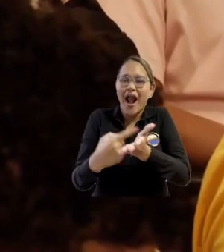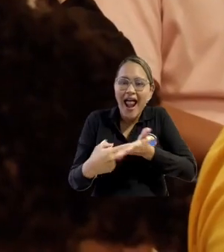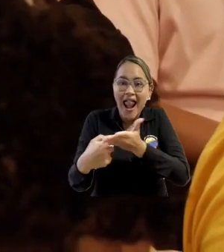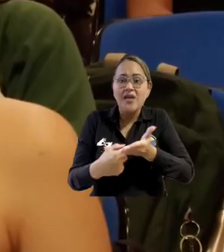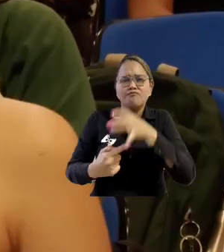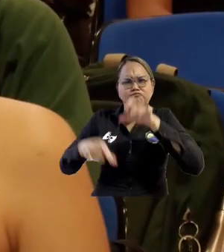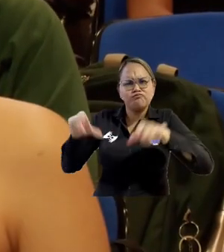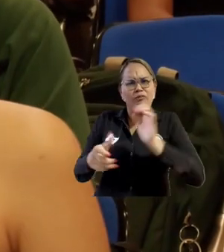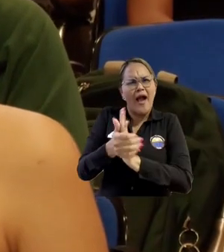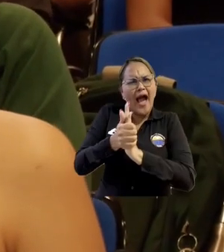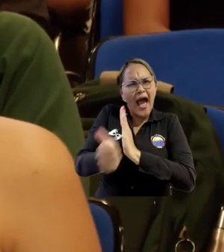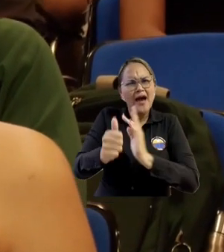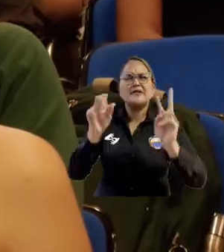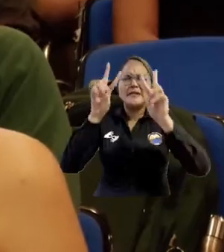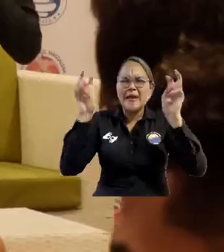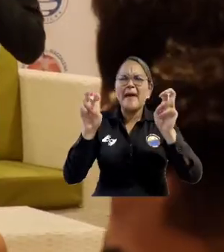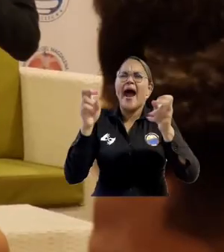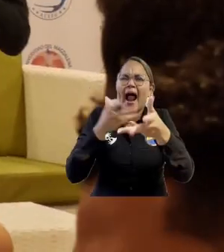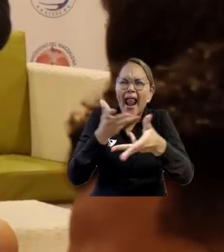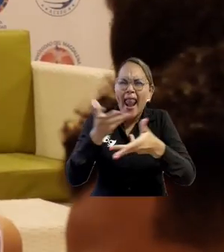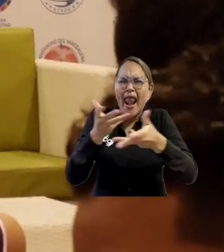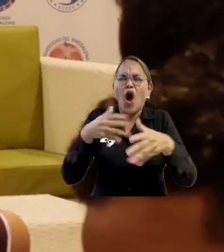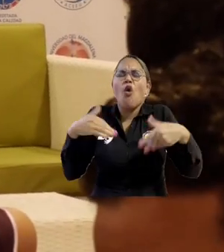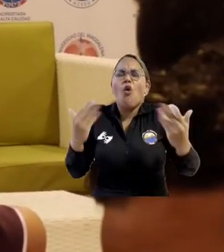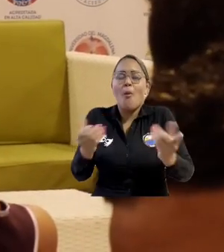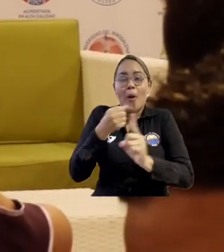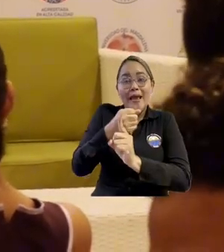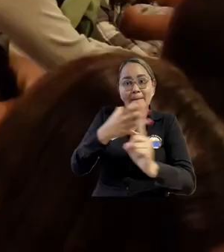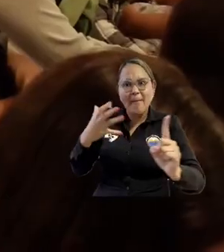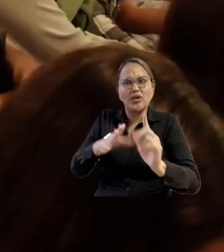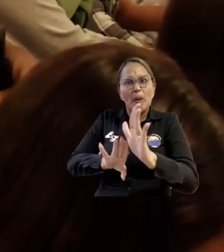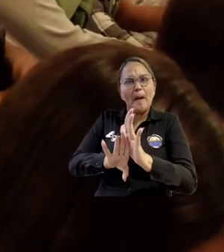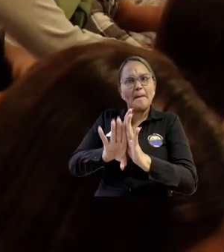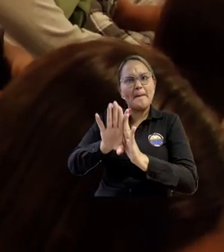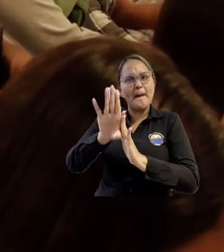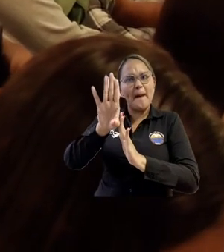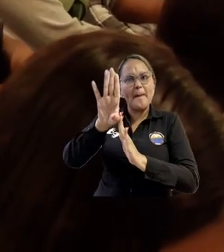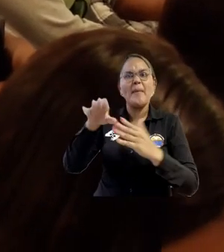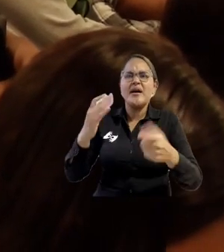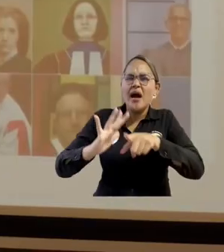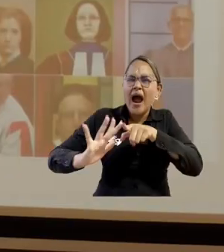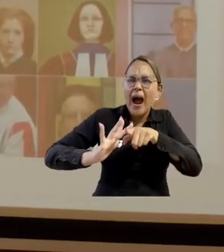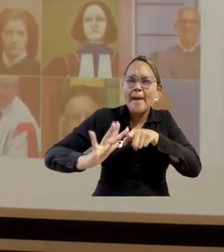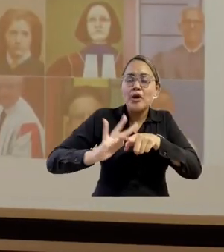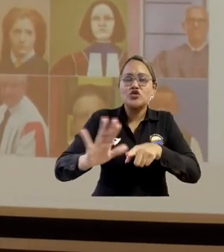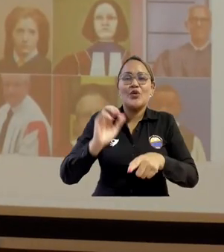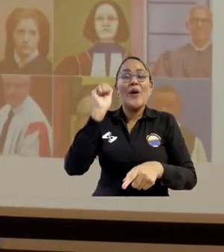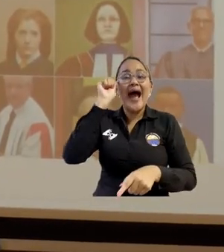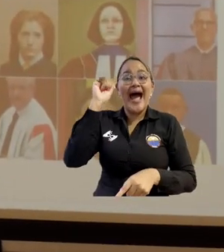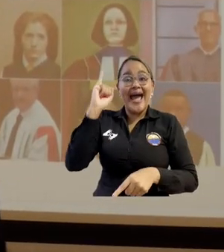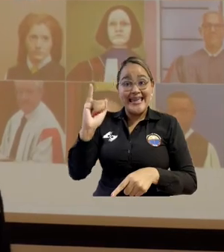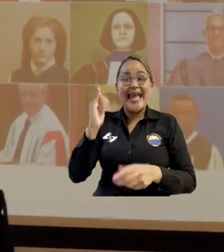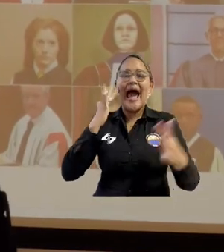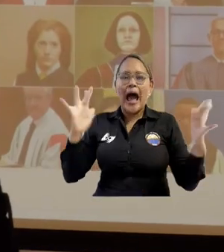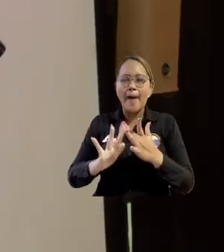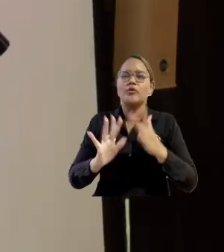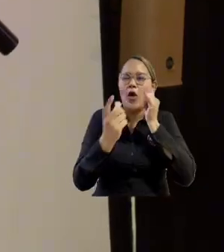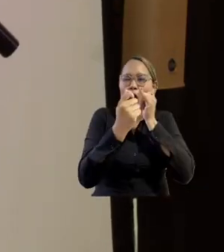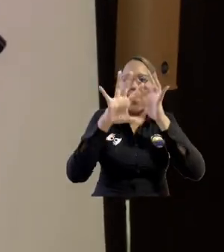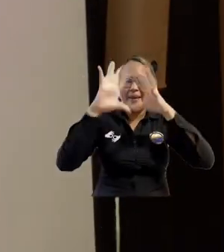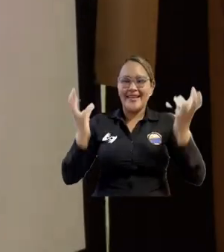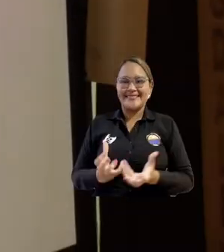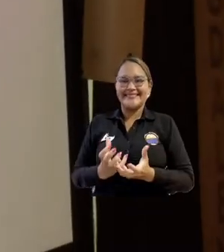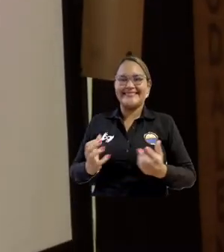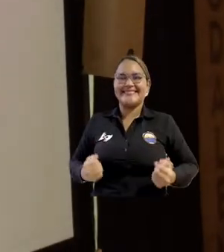inició con un conversatorio con participación de expertos para explorar y analizar el impacto, avances, tendencias y aplicaciones de la